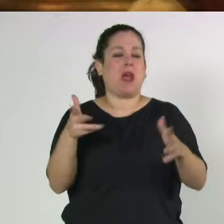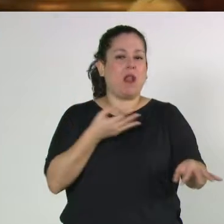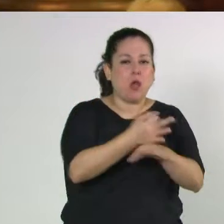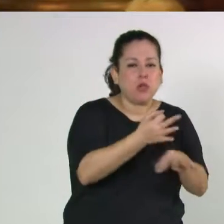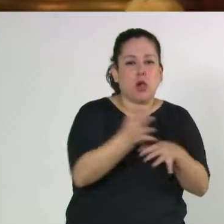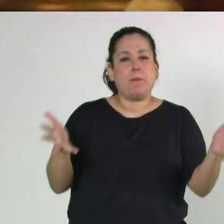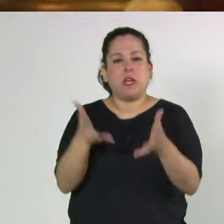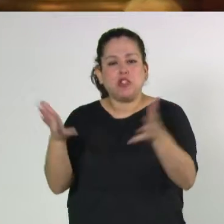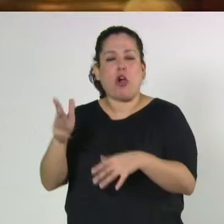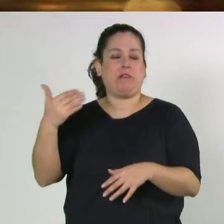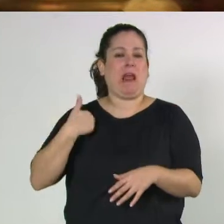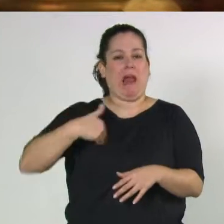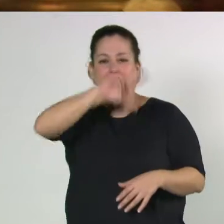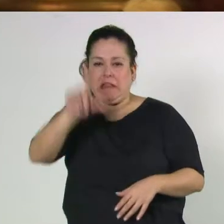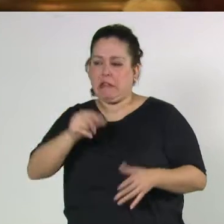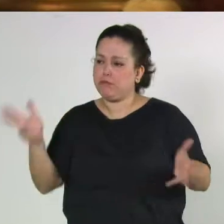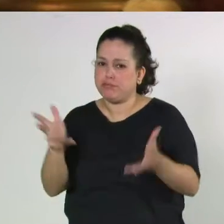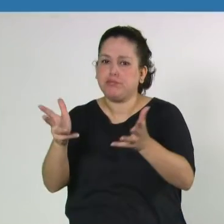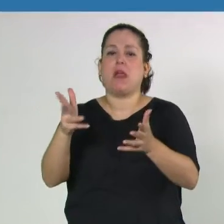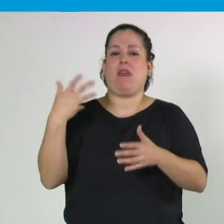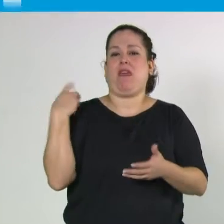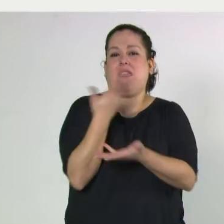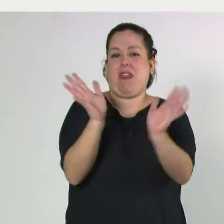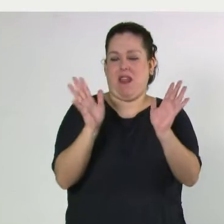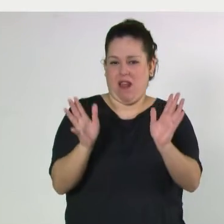desarrollos regionales, impulsar el progreso en general, ¿no?